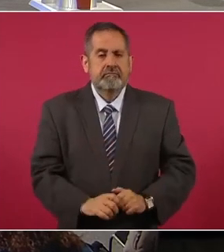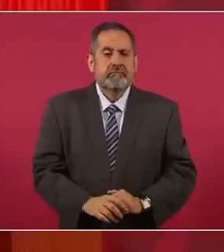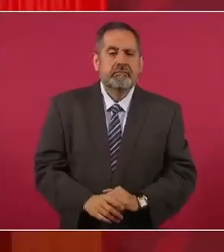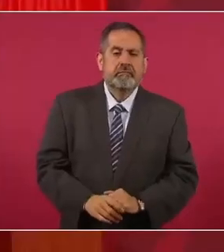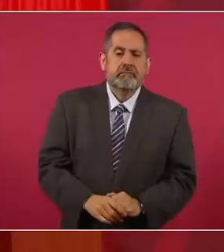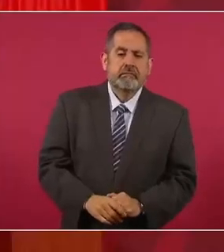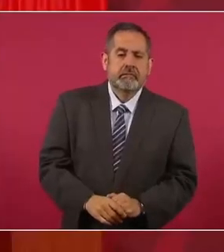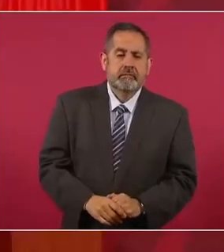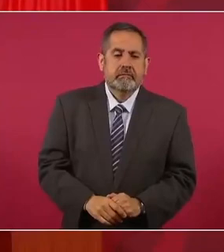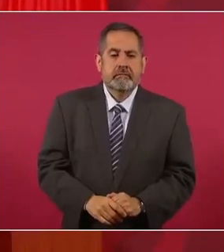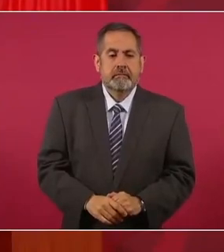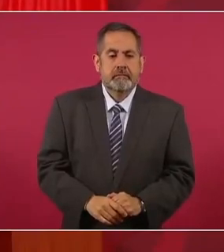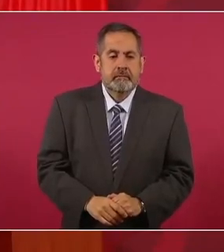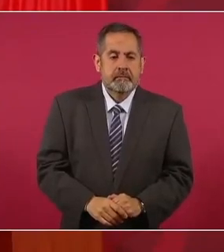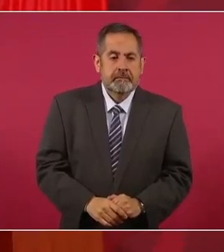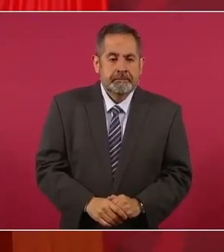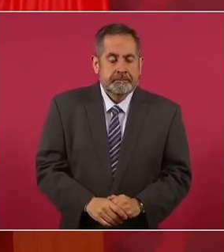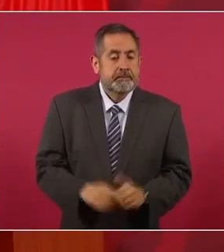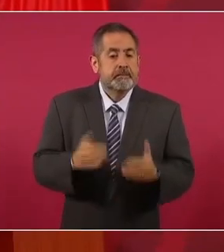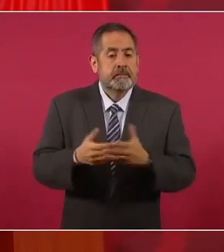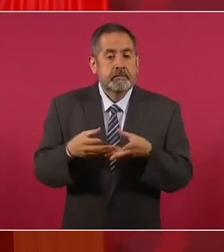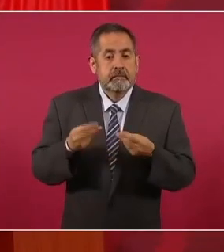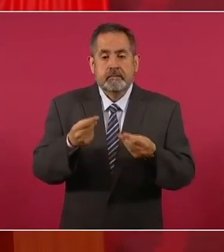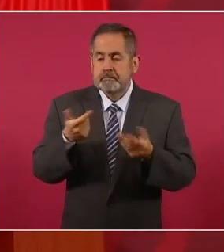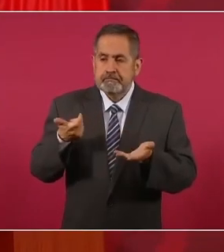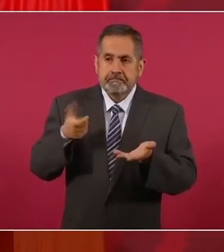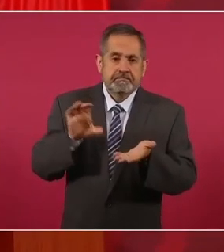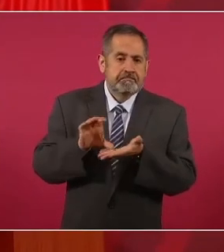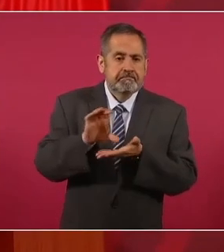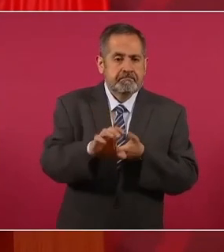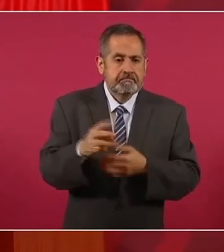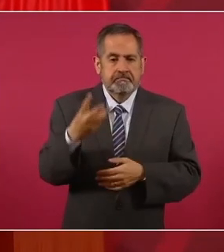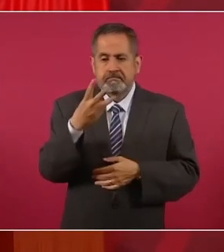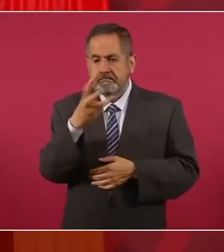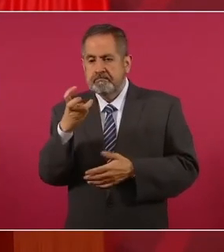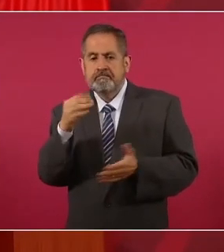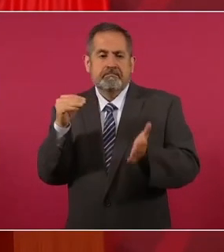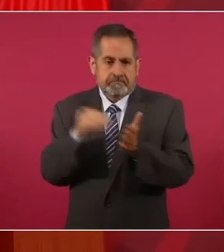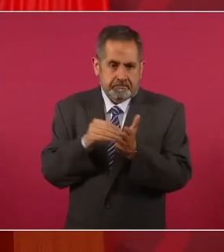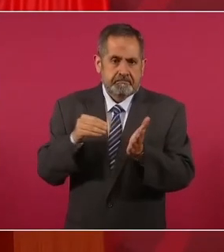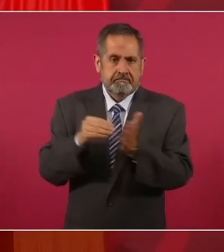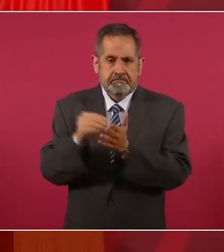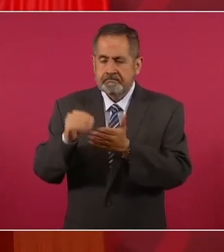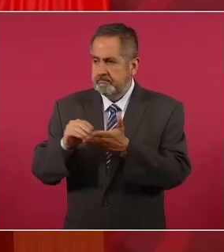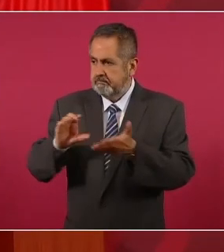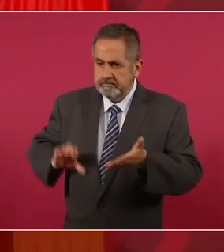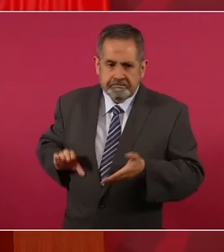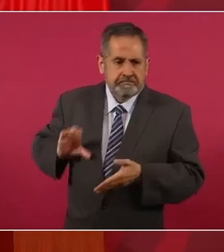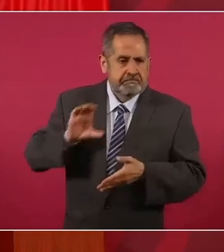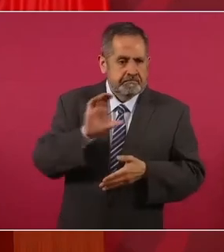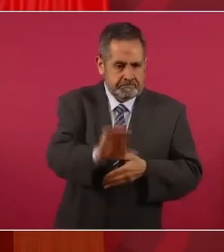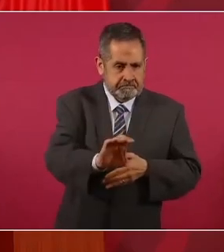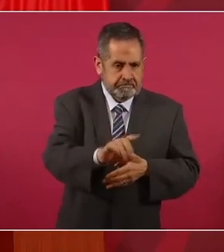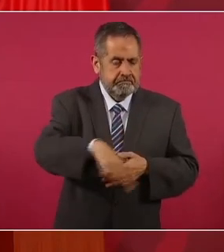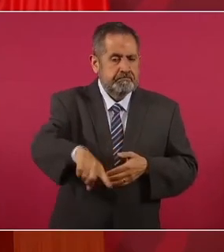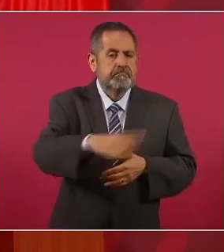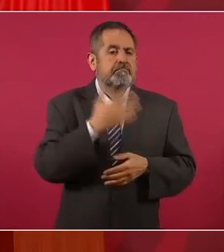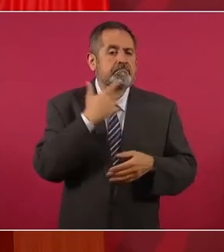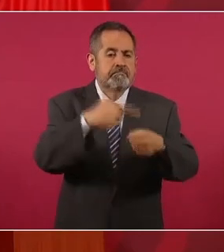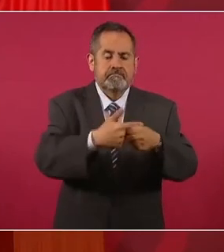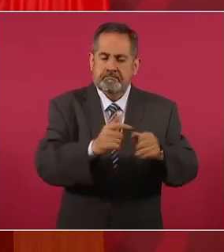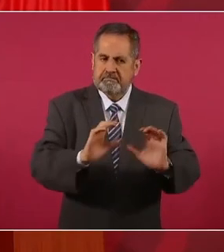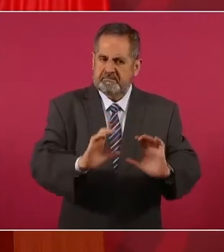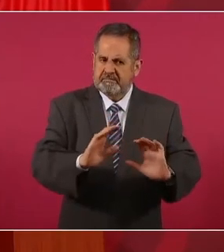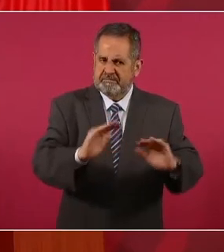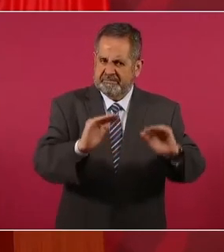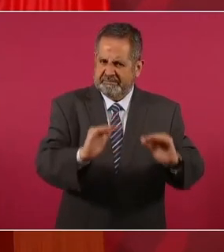Hasta ahora es un subsidio de trescientos mil millones al precio